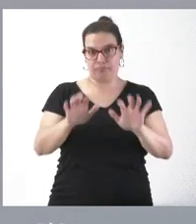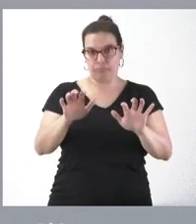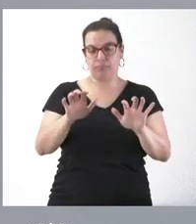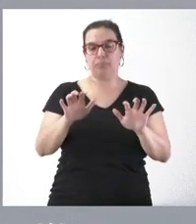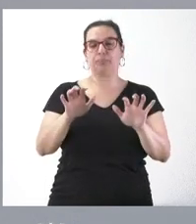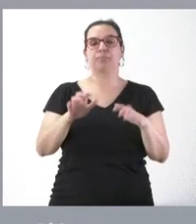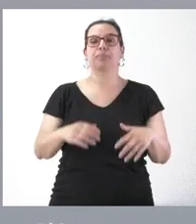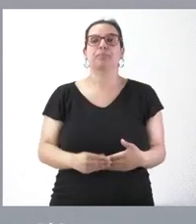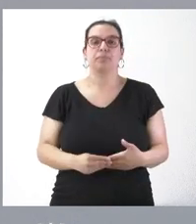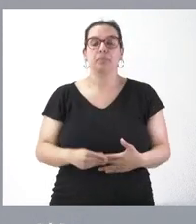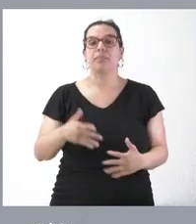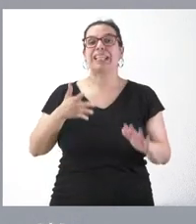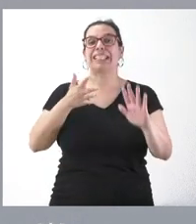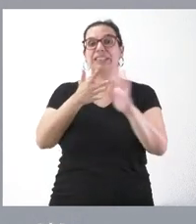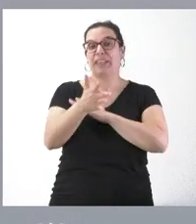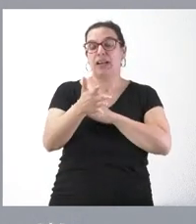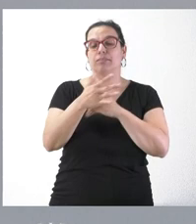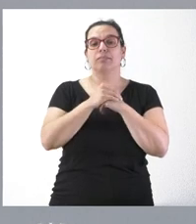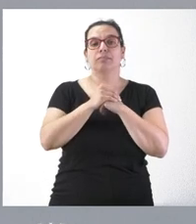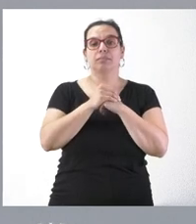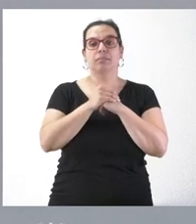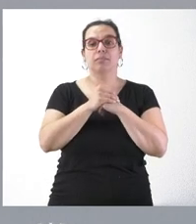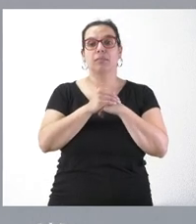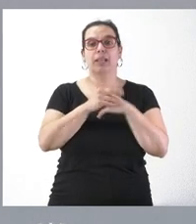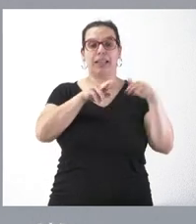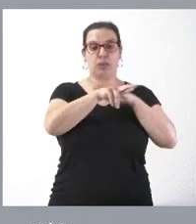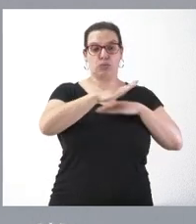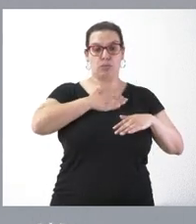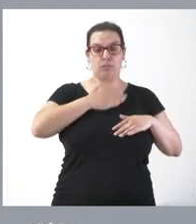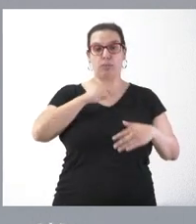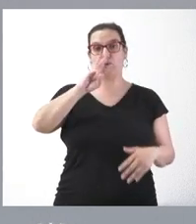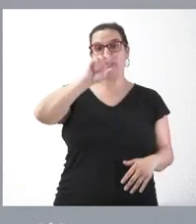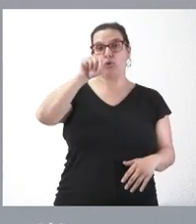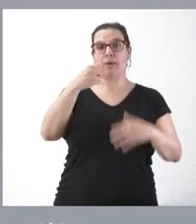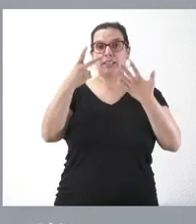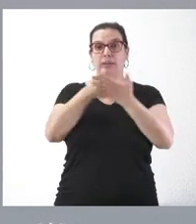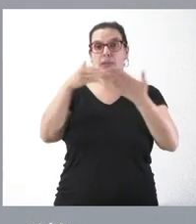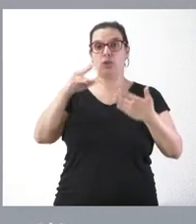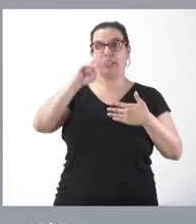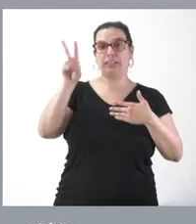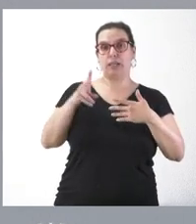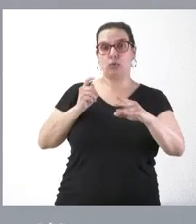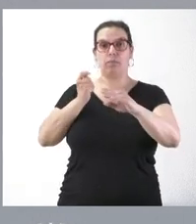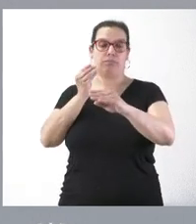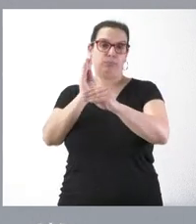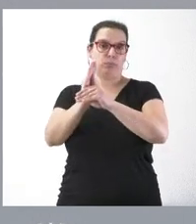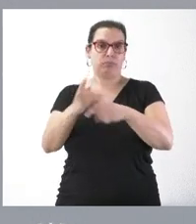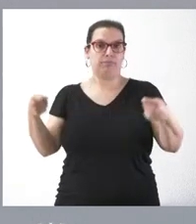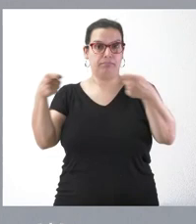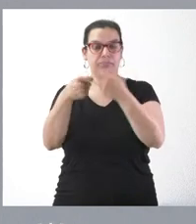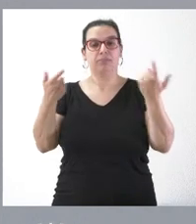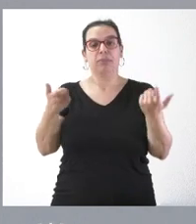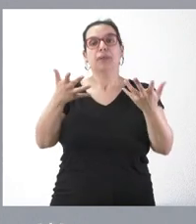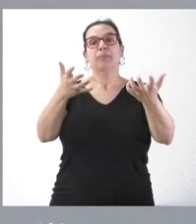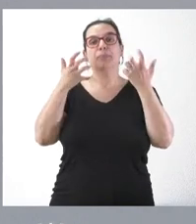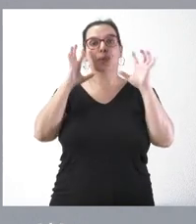-2025. Esto supone destinar recursos por importe de 3,7 millones de euros y se van a beneficiar de ello,